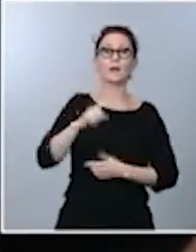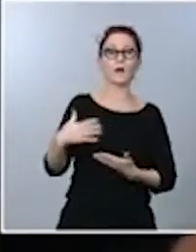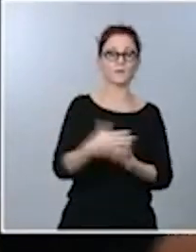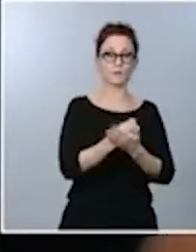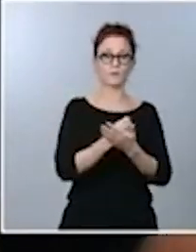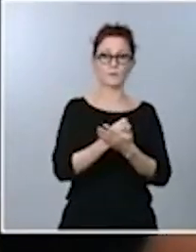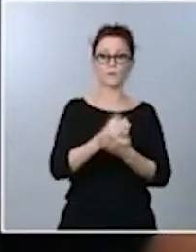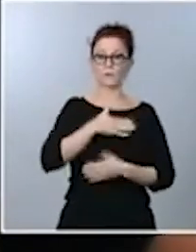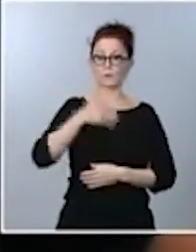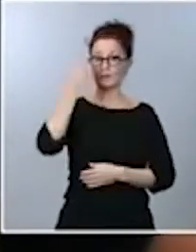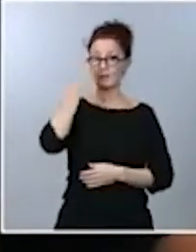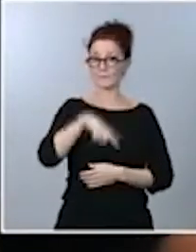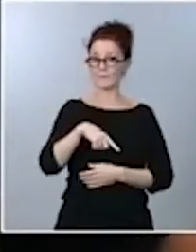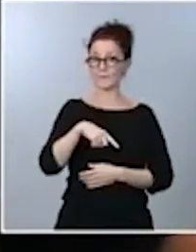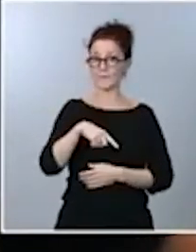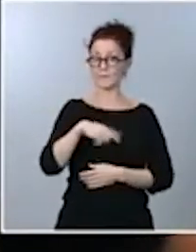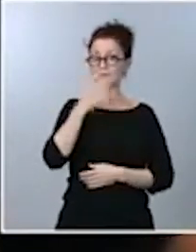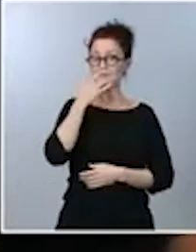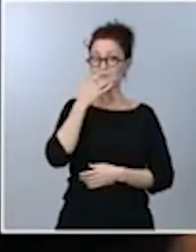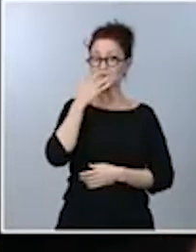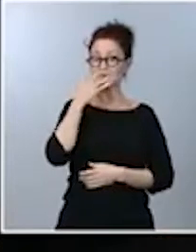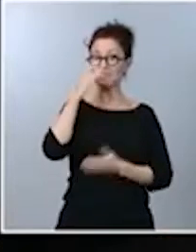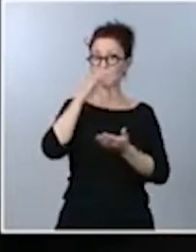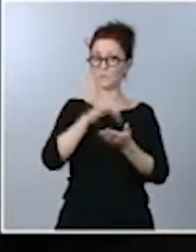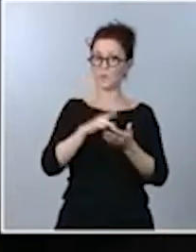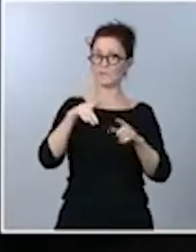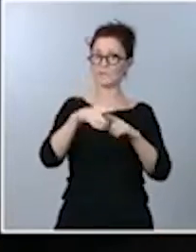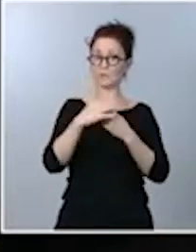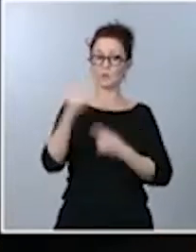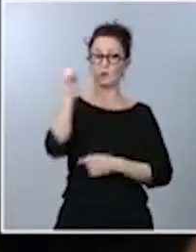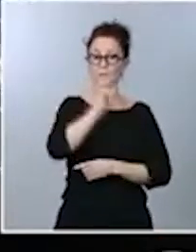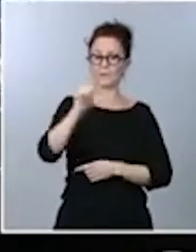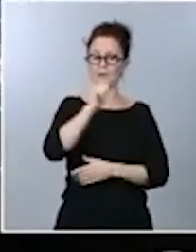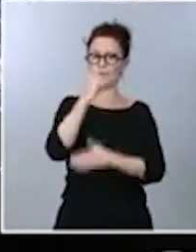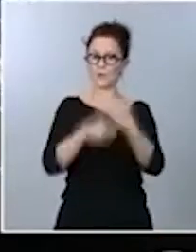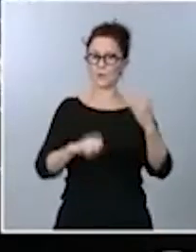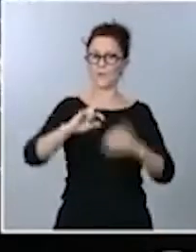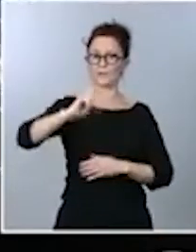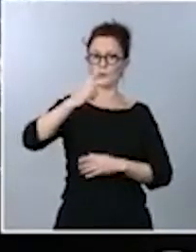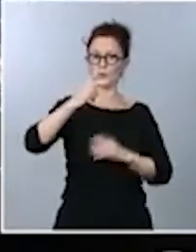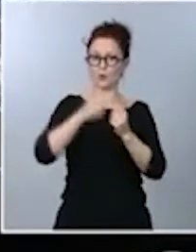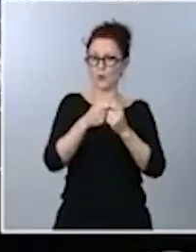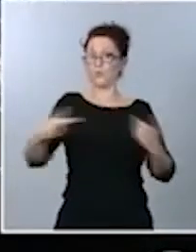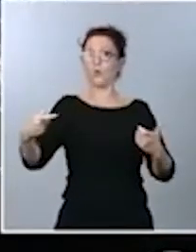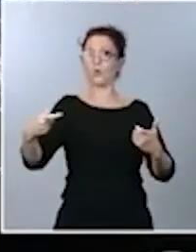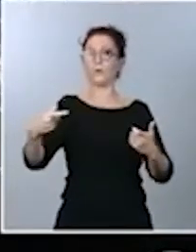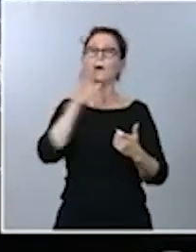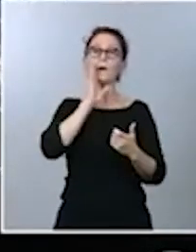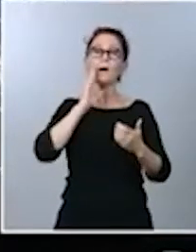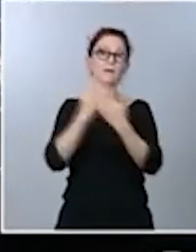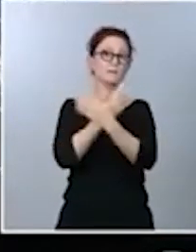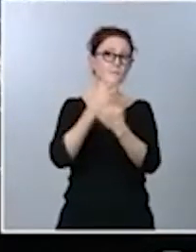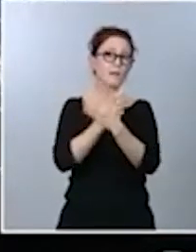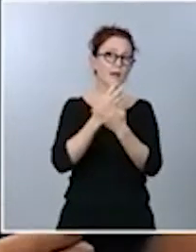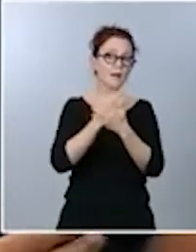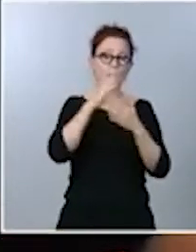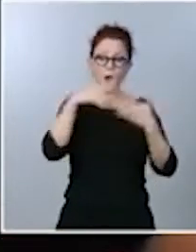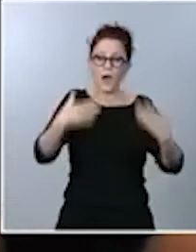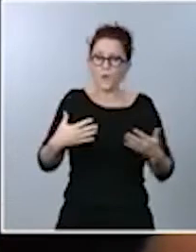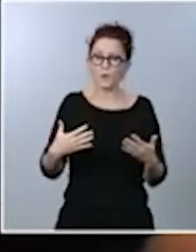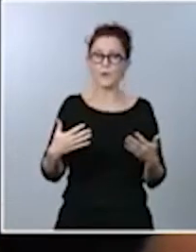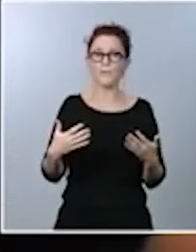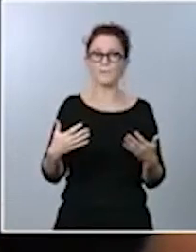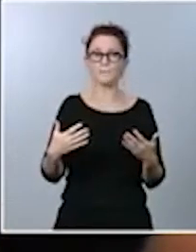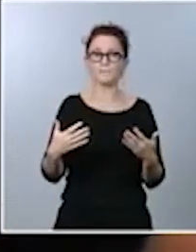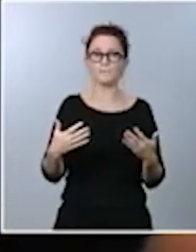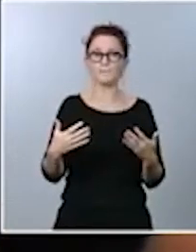situación y dada esas semanas duras y esa segunda ola que ha explicado usted, descarta hoy por hoy tomar